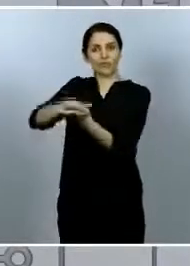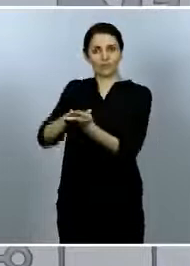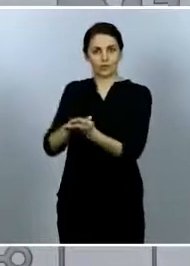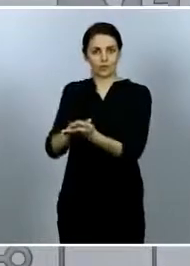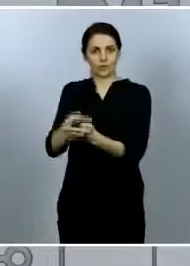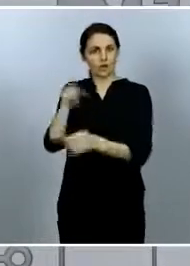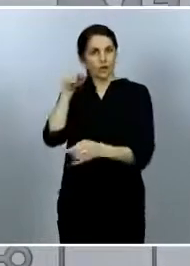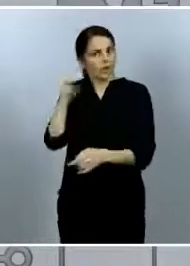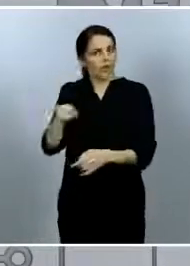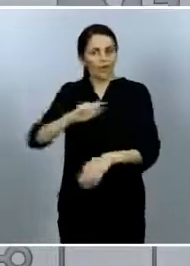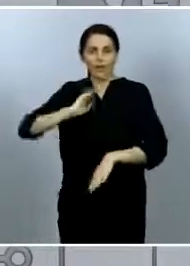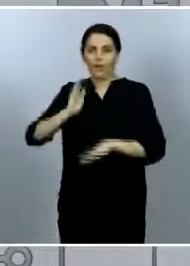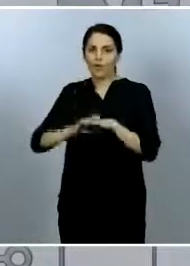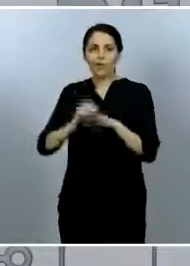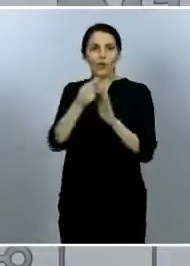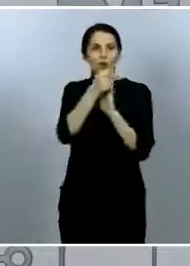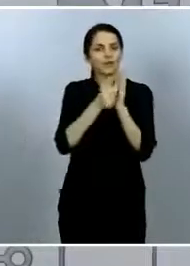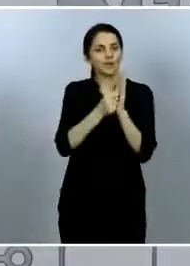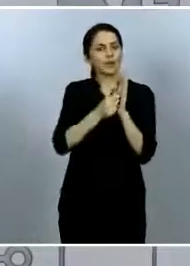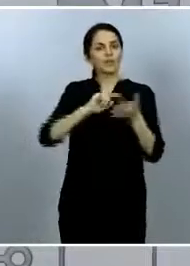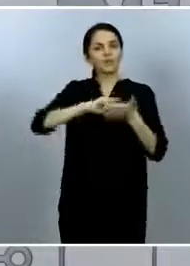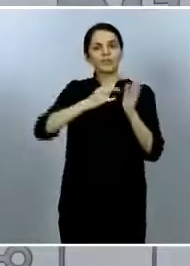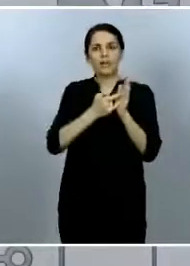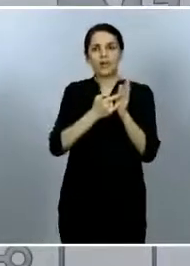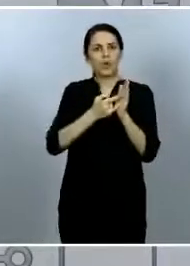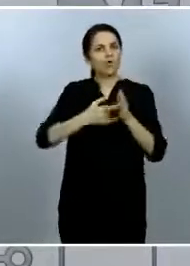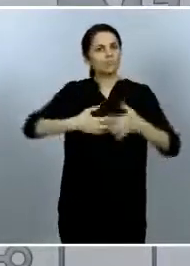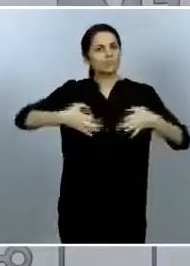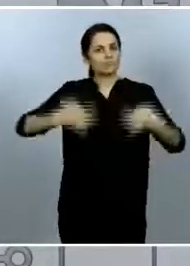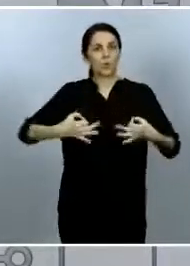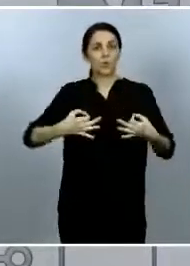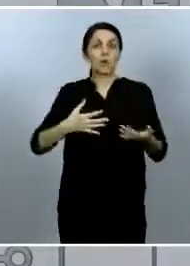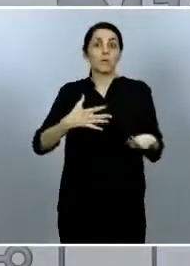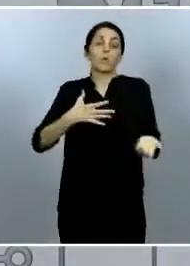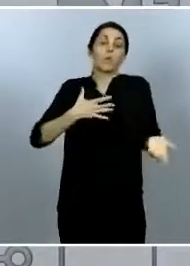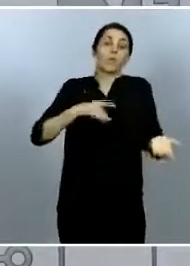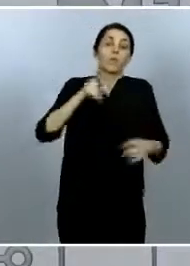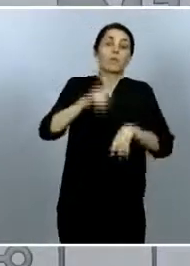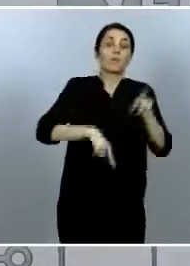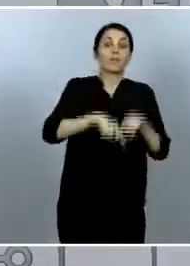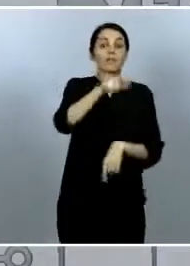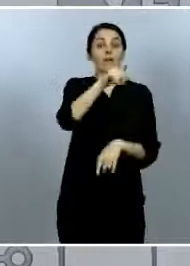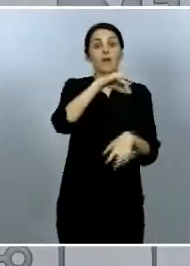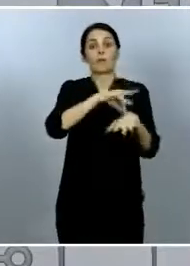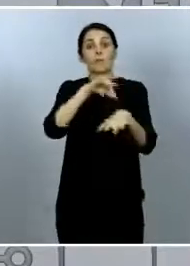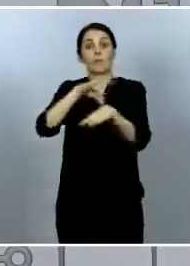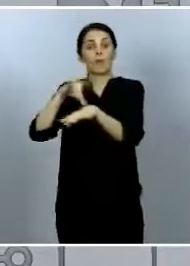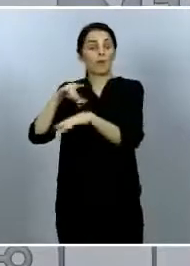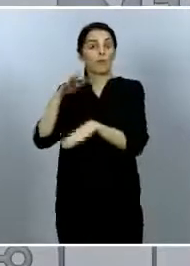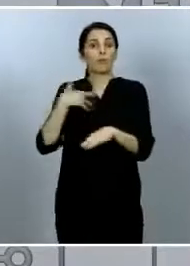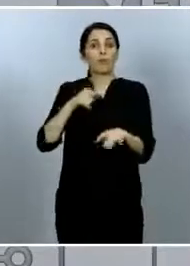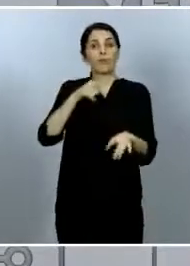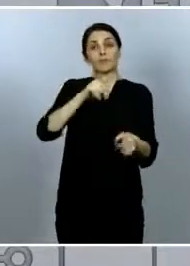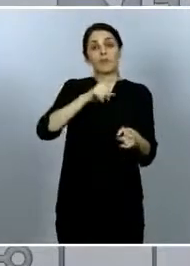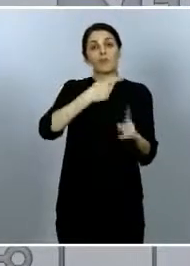técnico muy sólido pero que puede haber pequeñas variaciones entre médico y médico y entre país y país